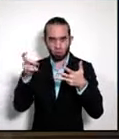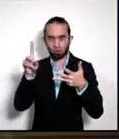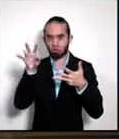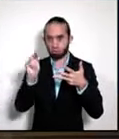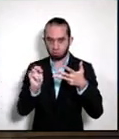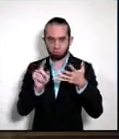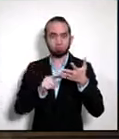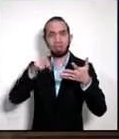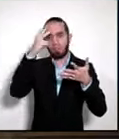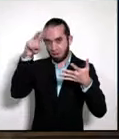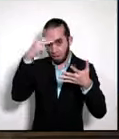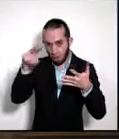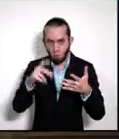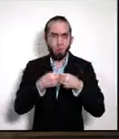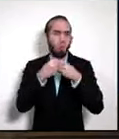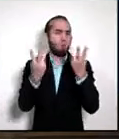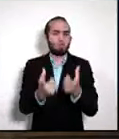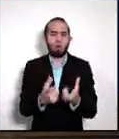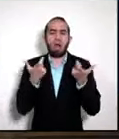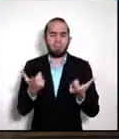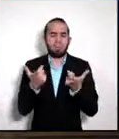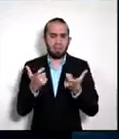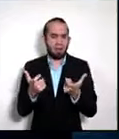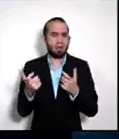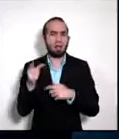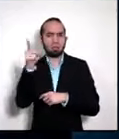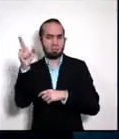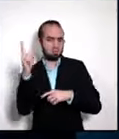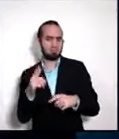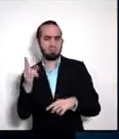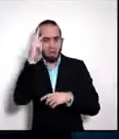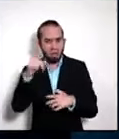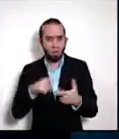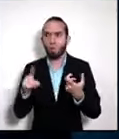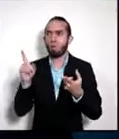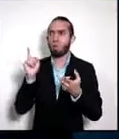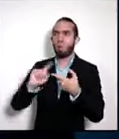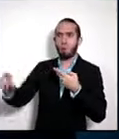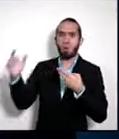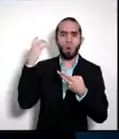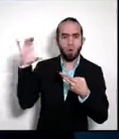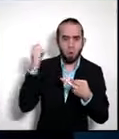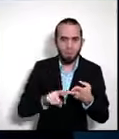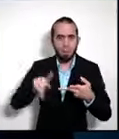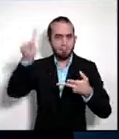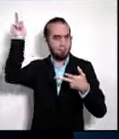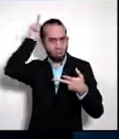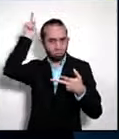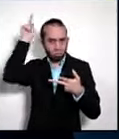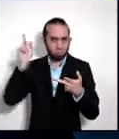importantísimo capital extranjero en México, en Colombia, en Perú,